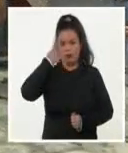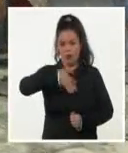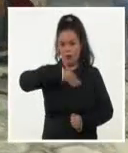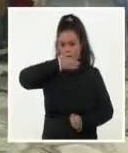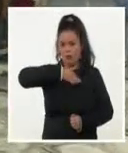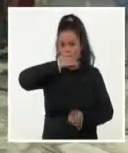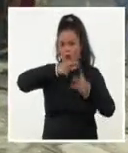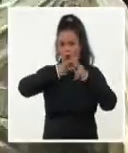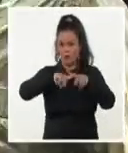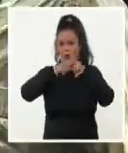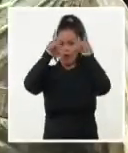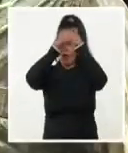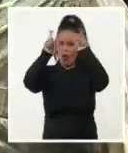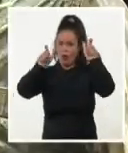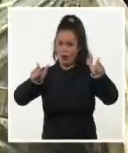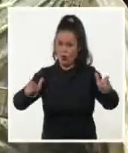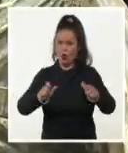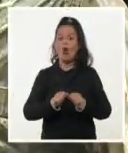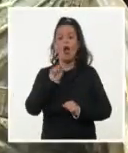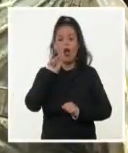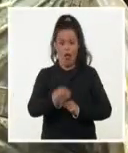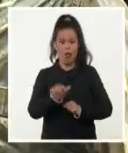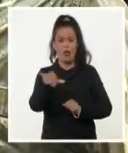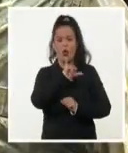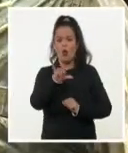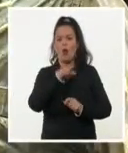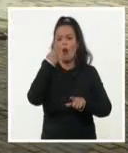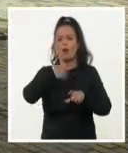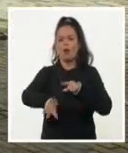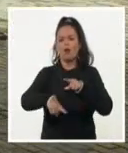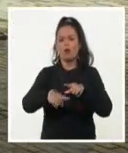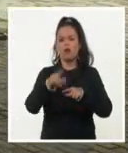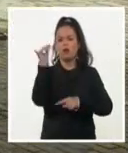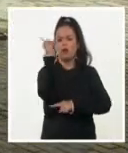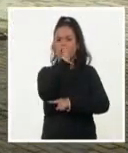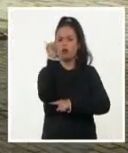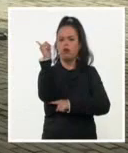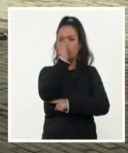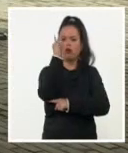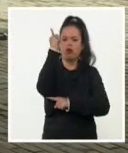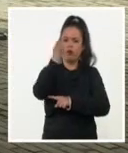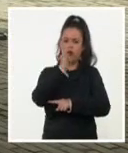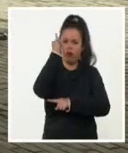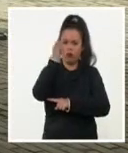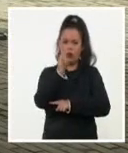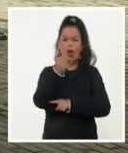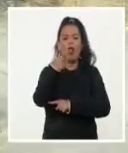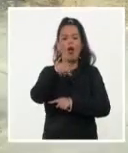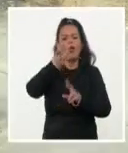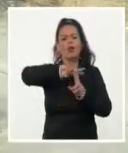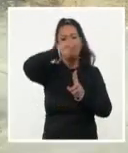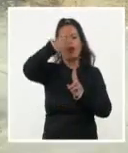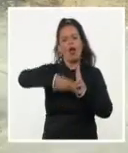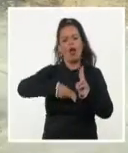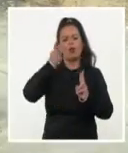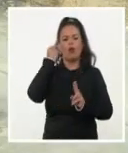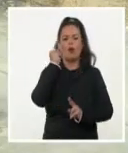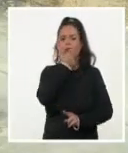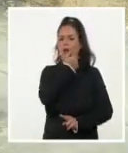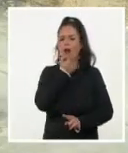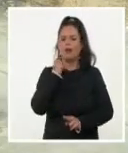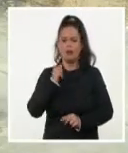Capitolio Nacional de la productora de audiovisuales de la Oficina del Historiador en el Teatro Martí. Otras acciones